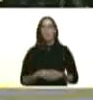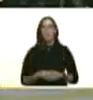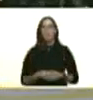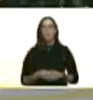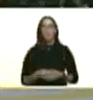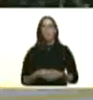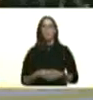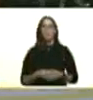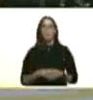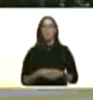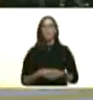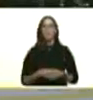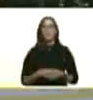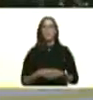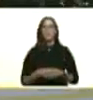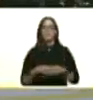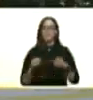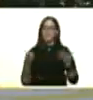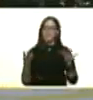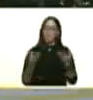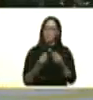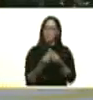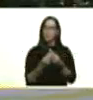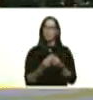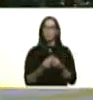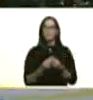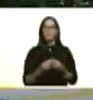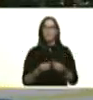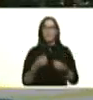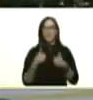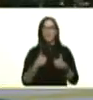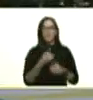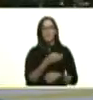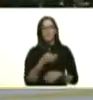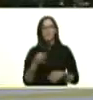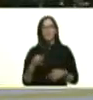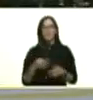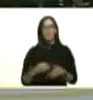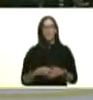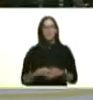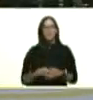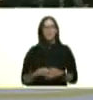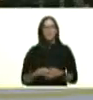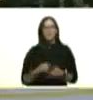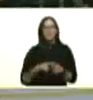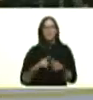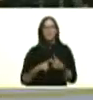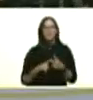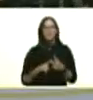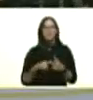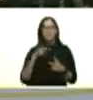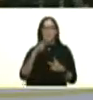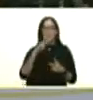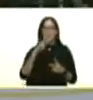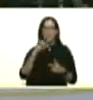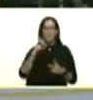a desplegarse pues excelente pues allá dejamos entonces en el vigía